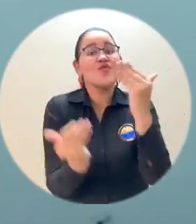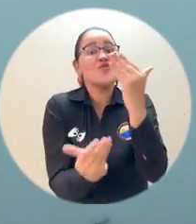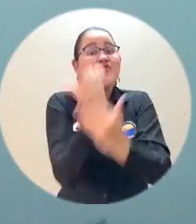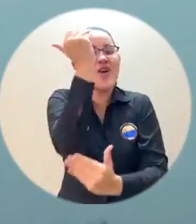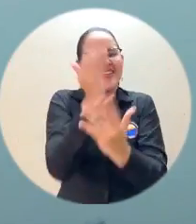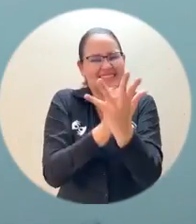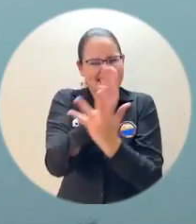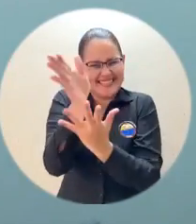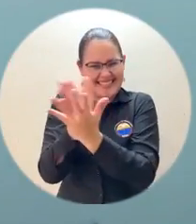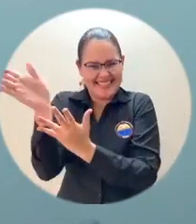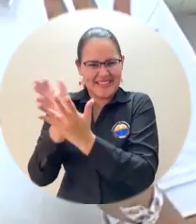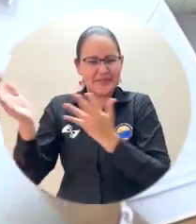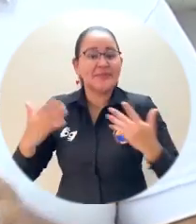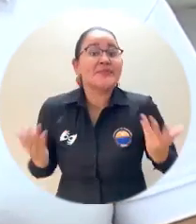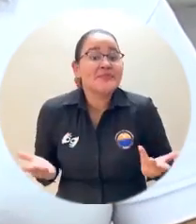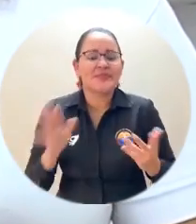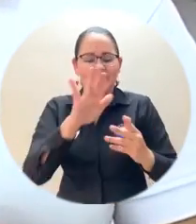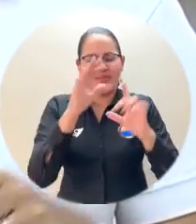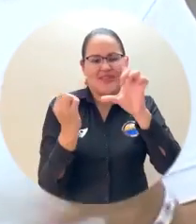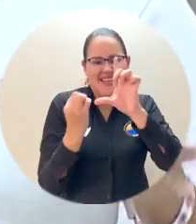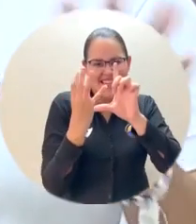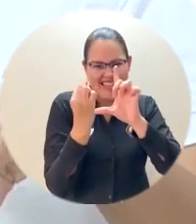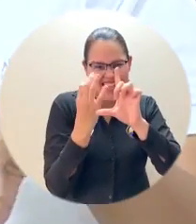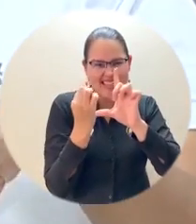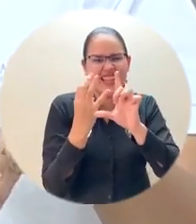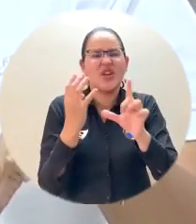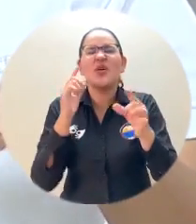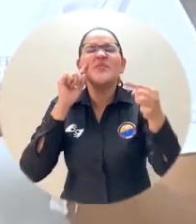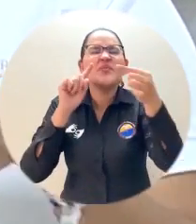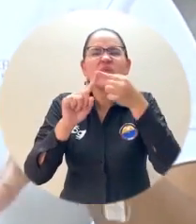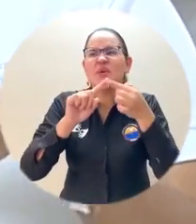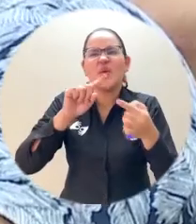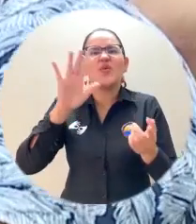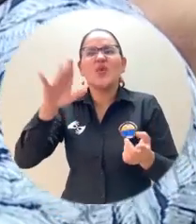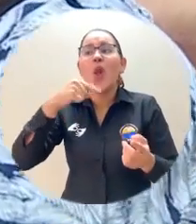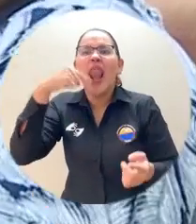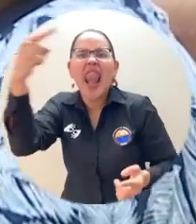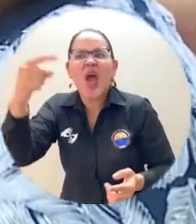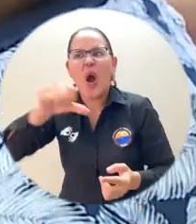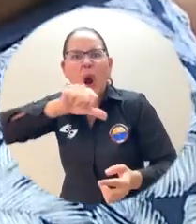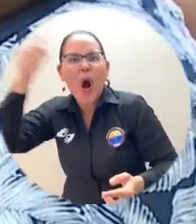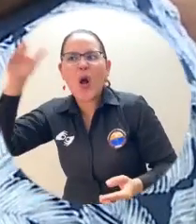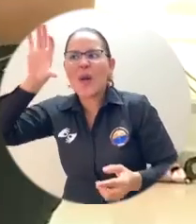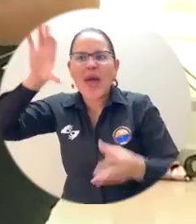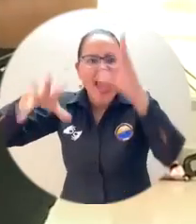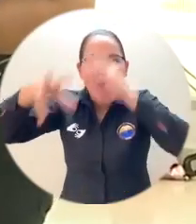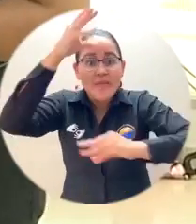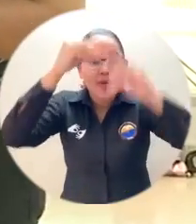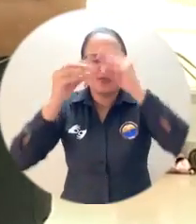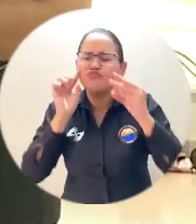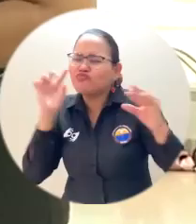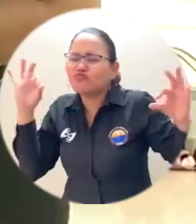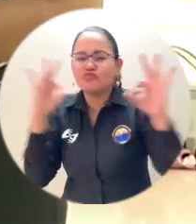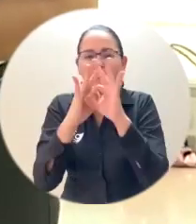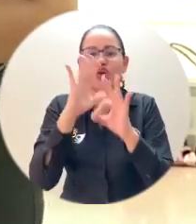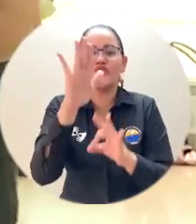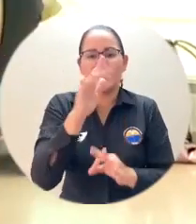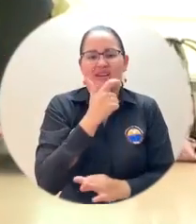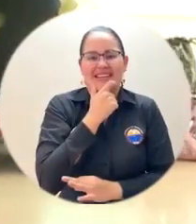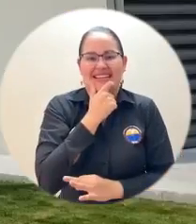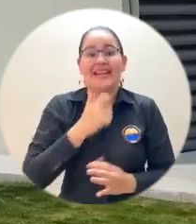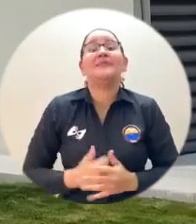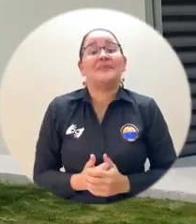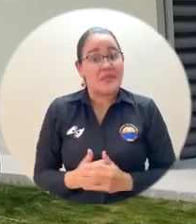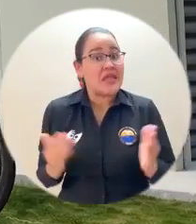programa de Licenciatura en Lenguas Extranjeras con énfasis en Inglés, la cual se constituye en una invaluable opción para